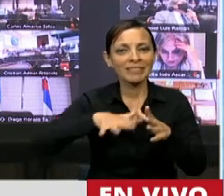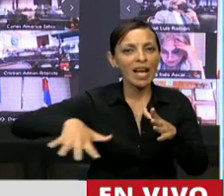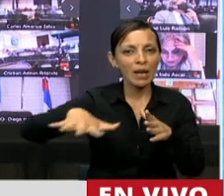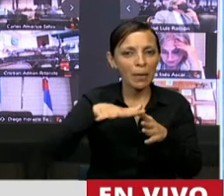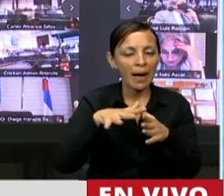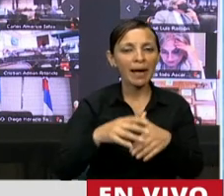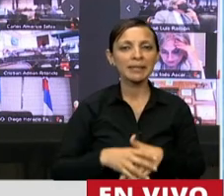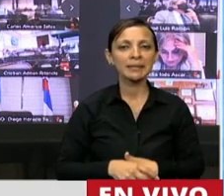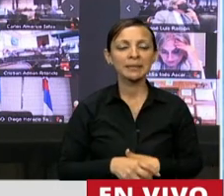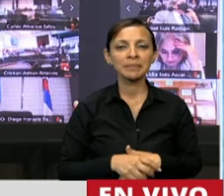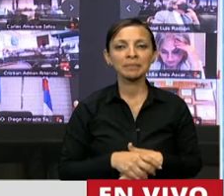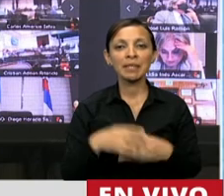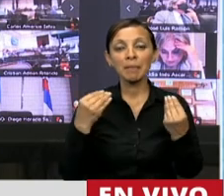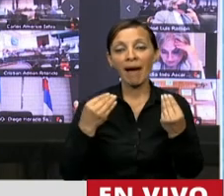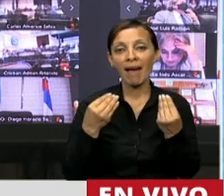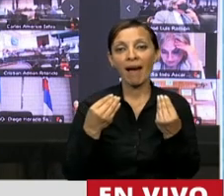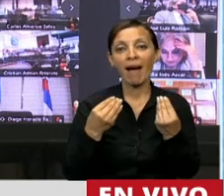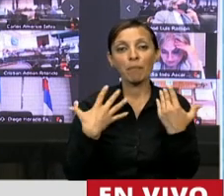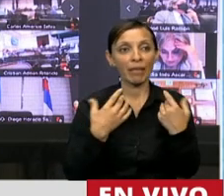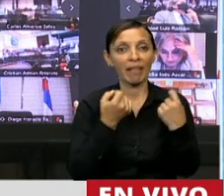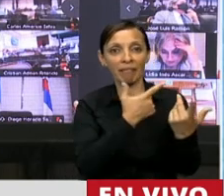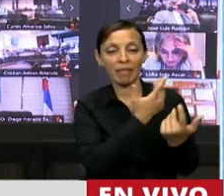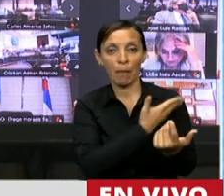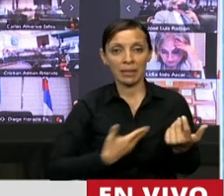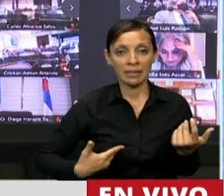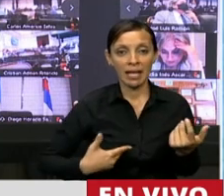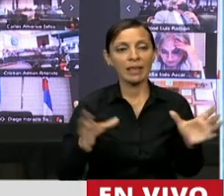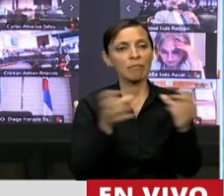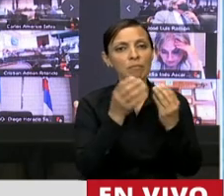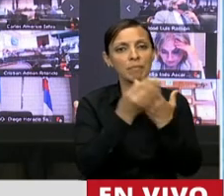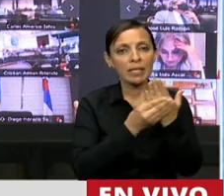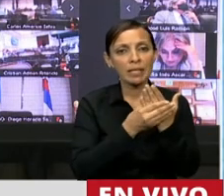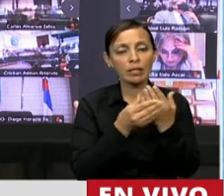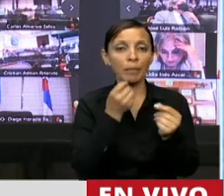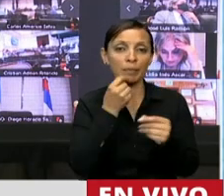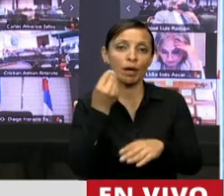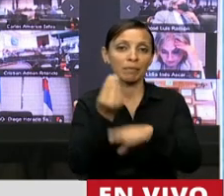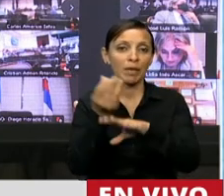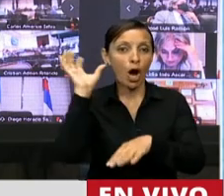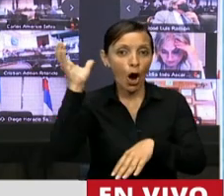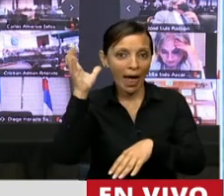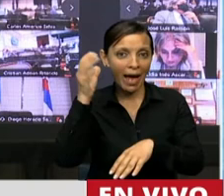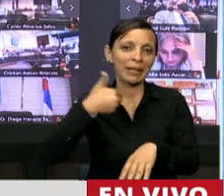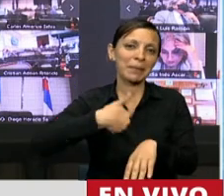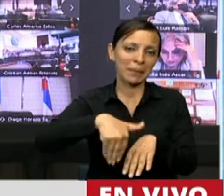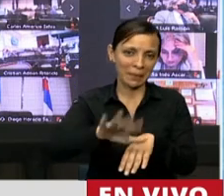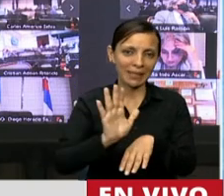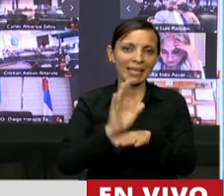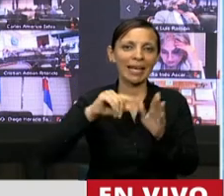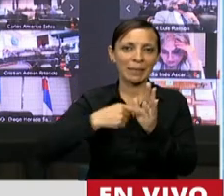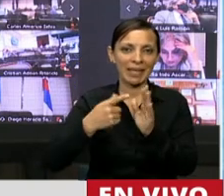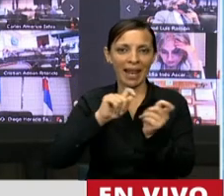hacer que un presidente y todos sus ministros escuchen, por ejemplo, en Orán, que va a ser nuestra capital alterna